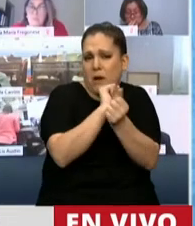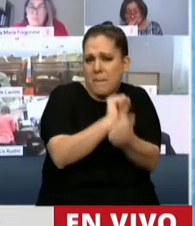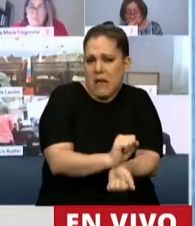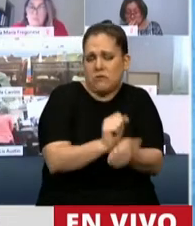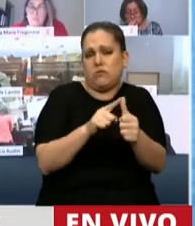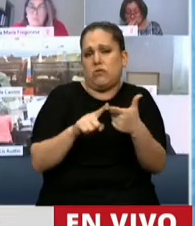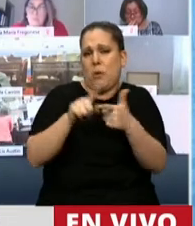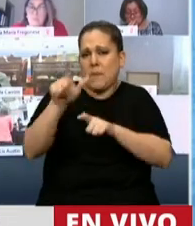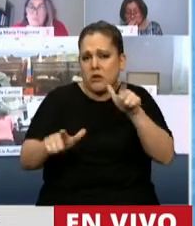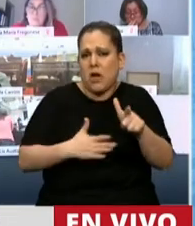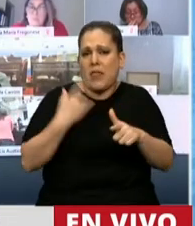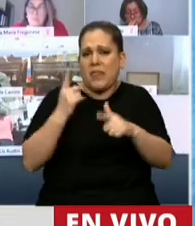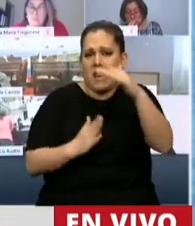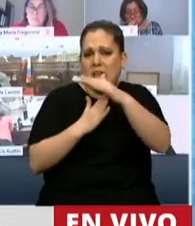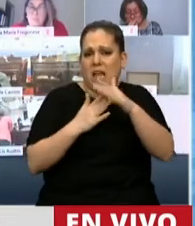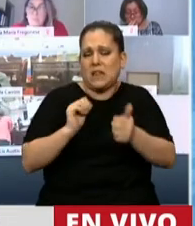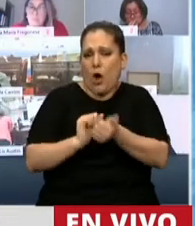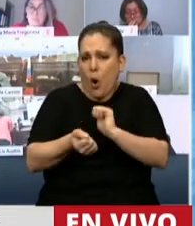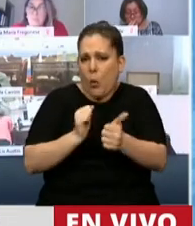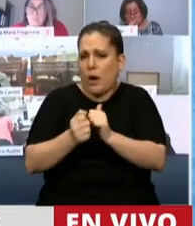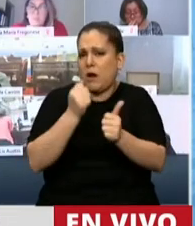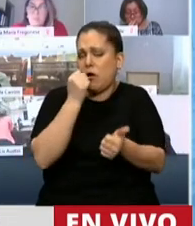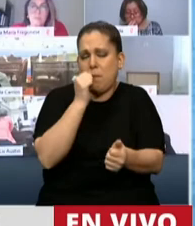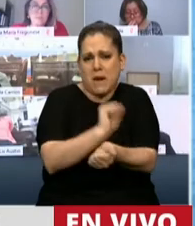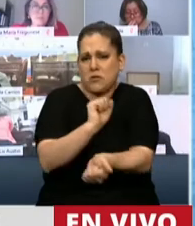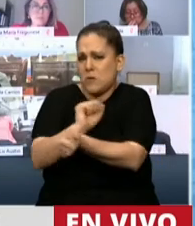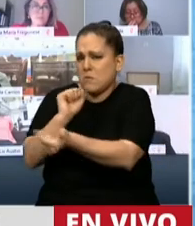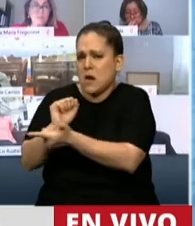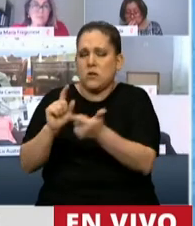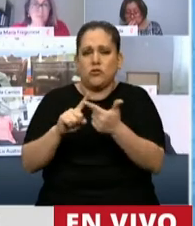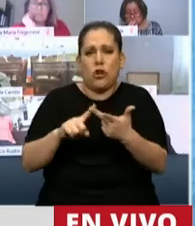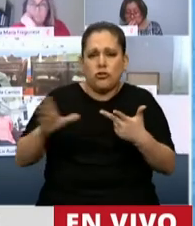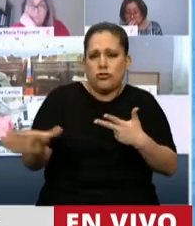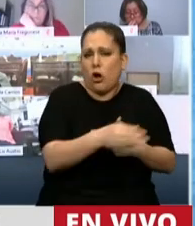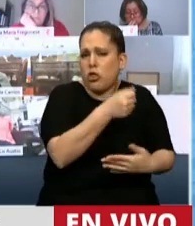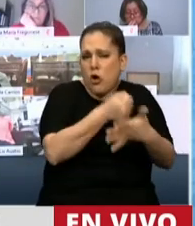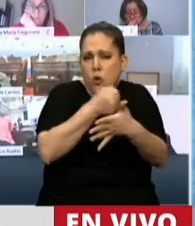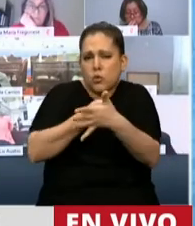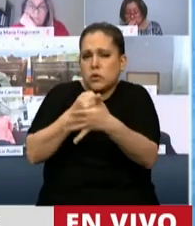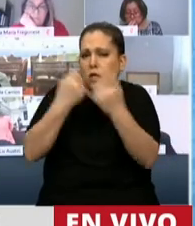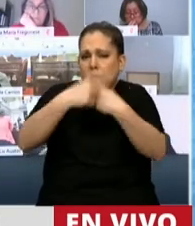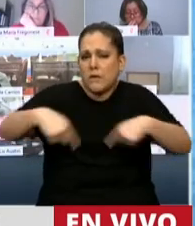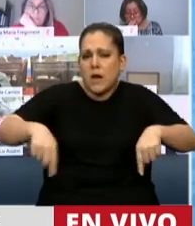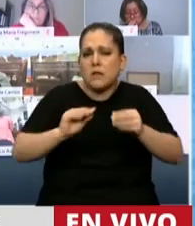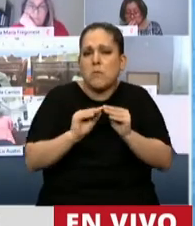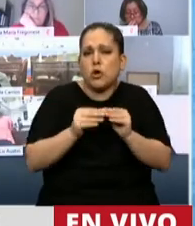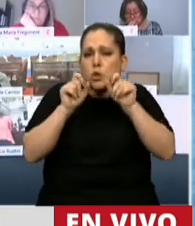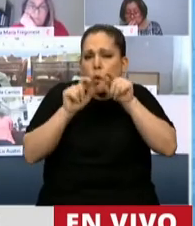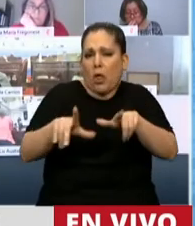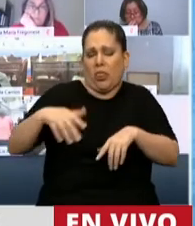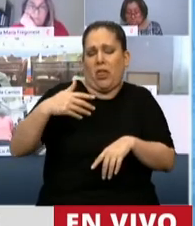populares, dirigentes obreros, que están encarcelados por luchar por distintas causas del pueblo trabajador.